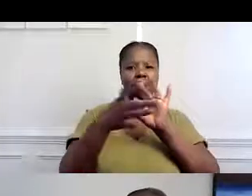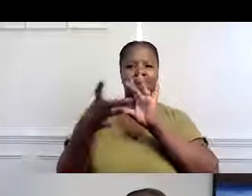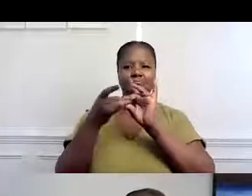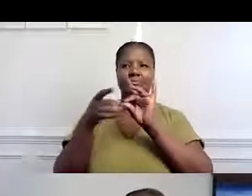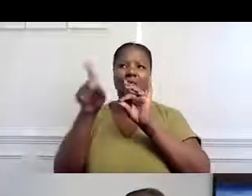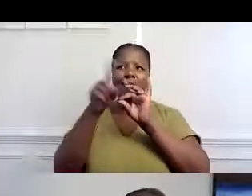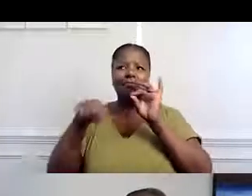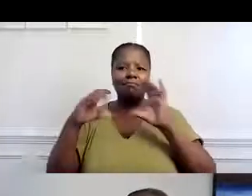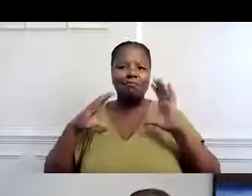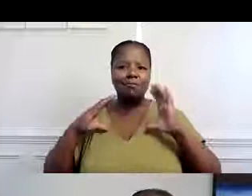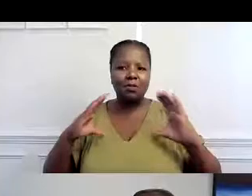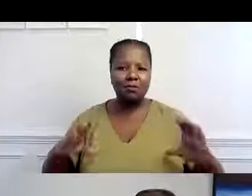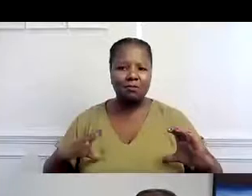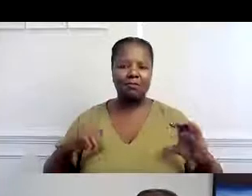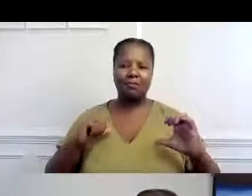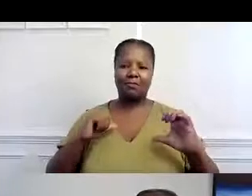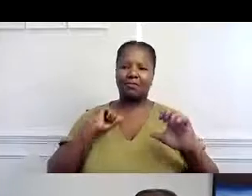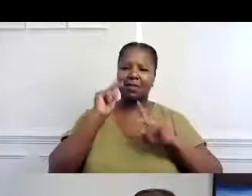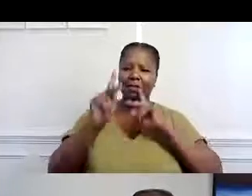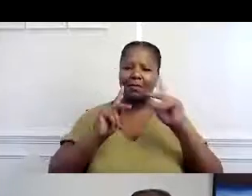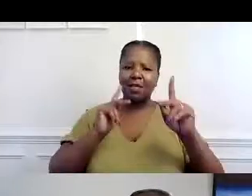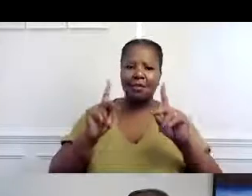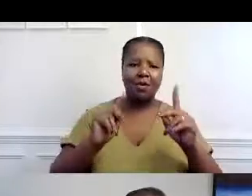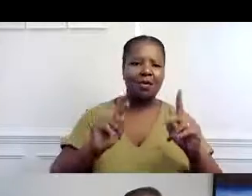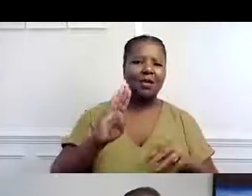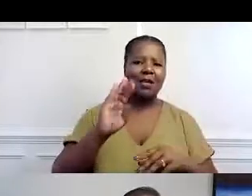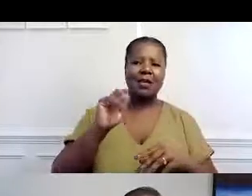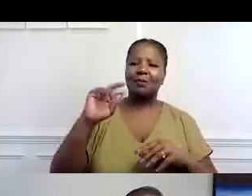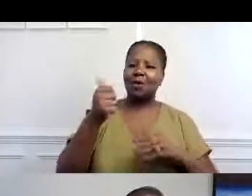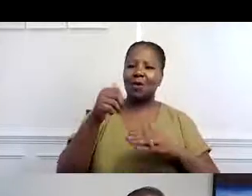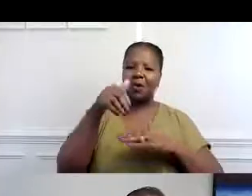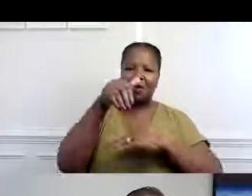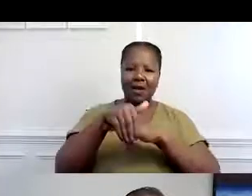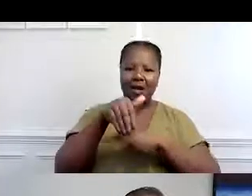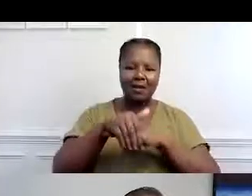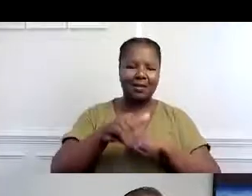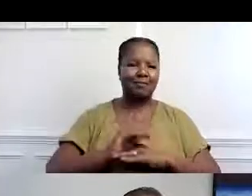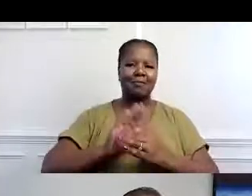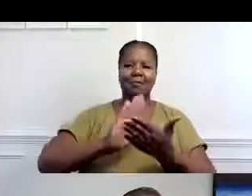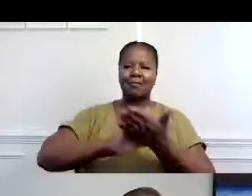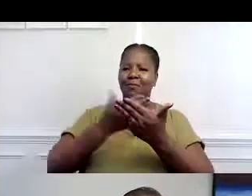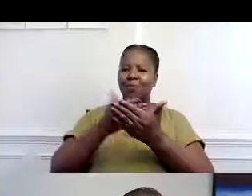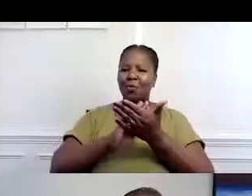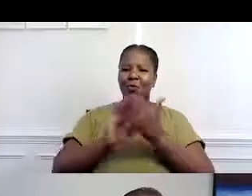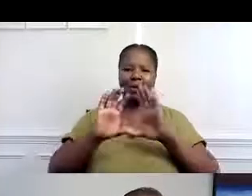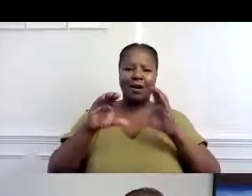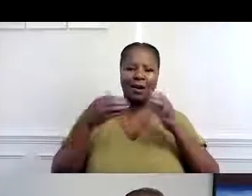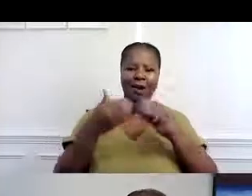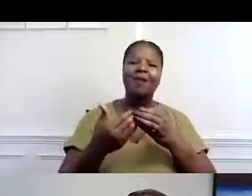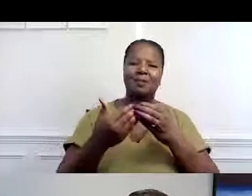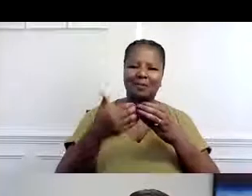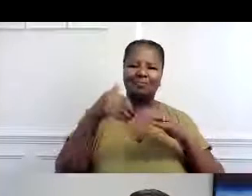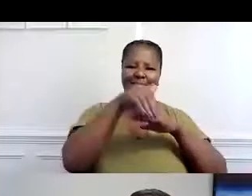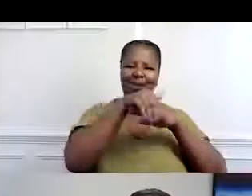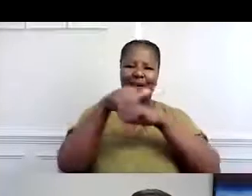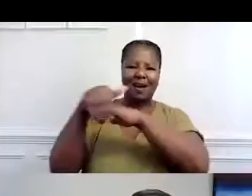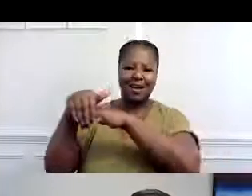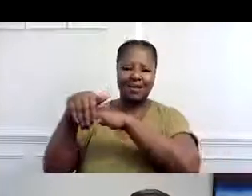por video, participación con consumidores, tratar de hacer, por ejemplo, bingo o lecciones de cocina.